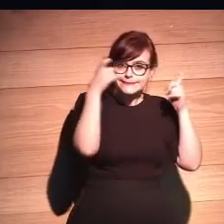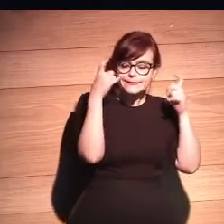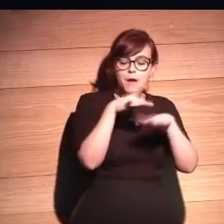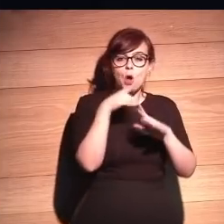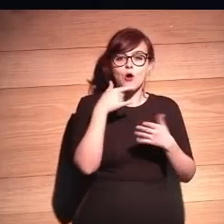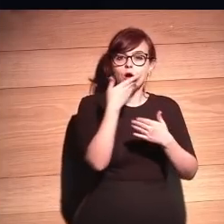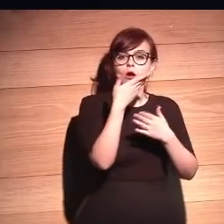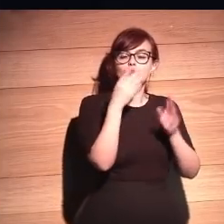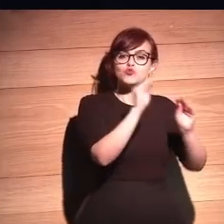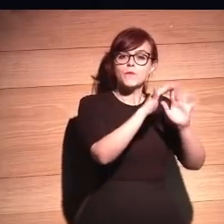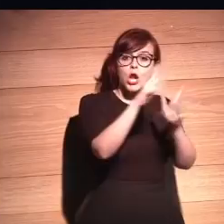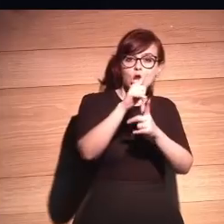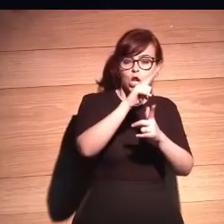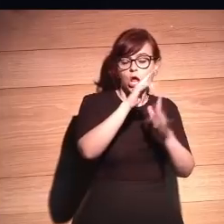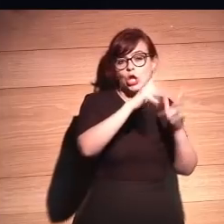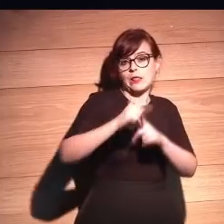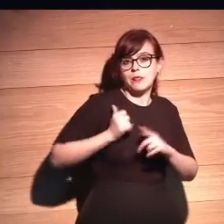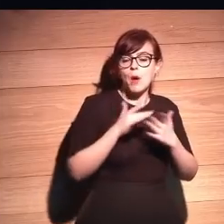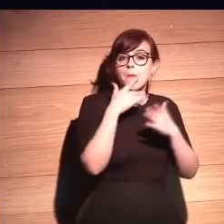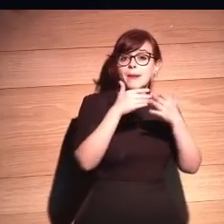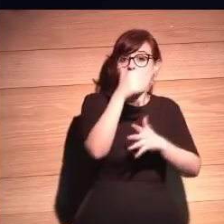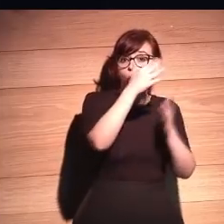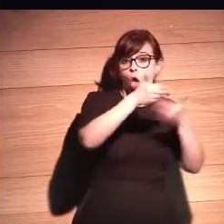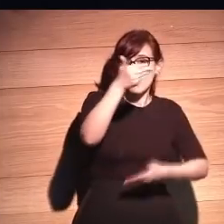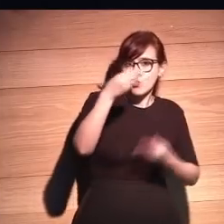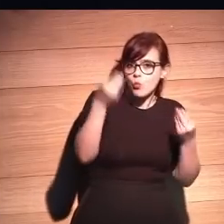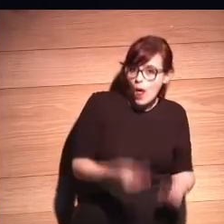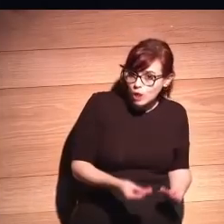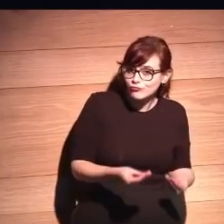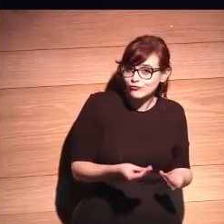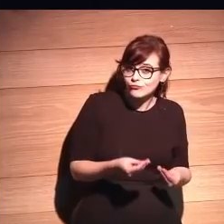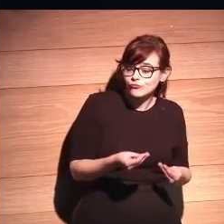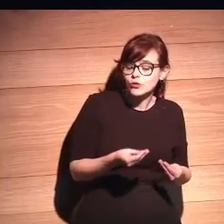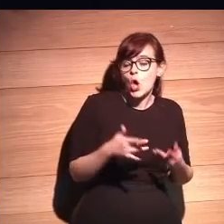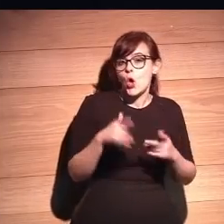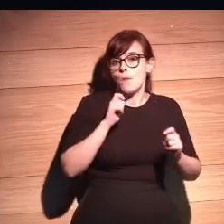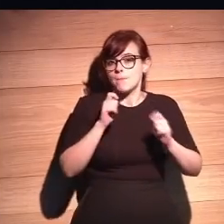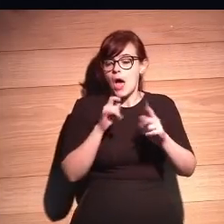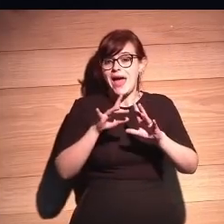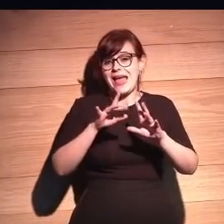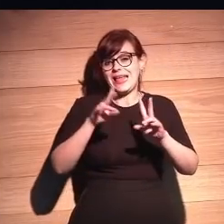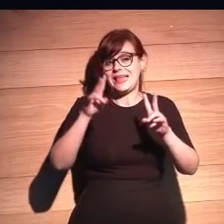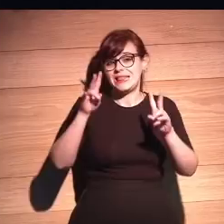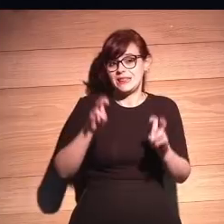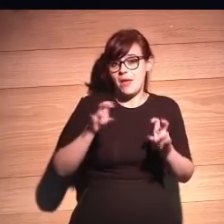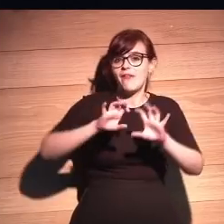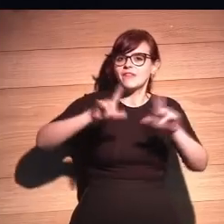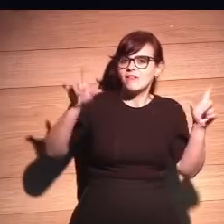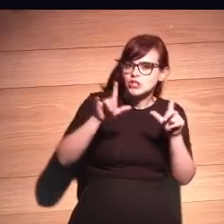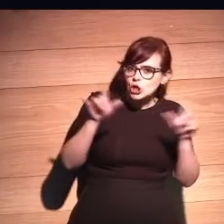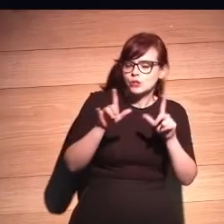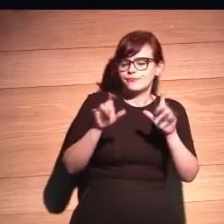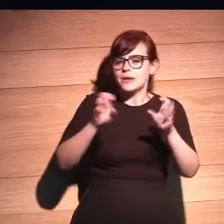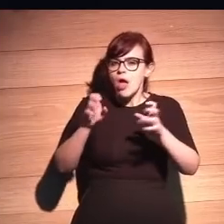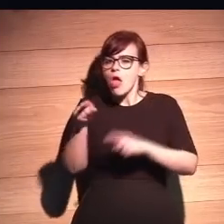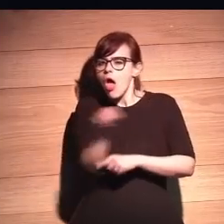su exposición a fake news. Los buenos periódicos, los buenos días, los medios, las buenas cadenas de televisión